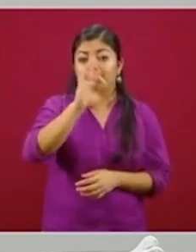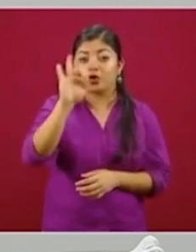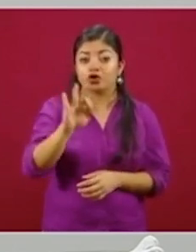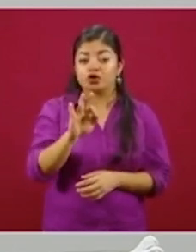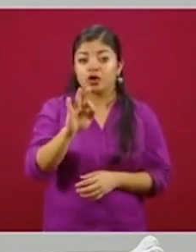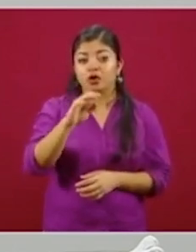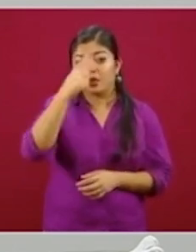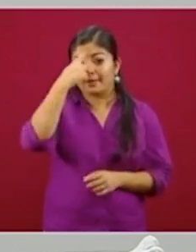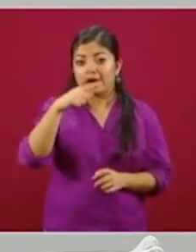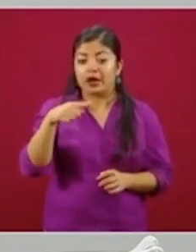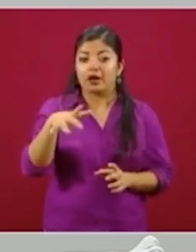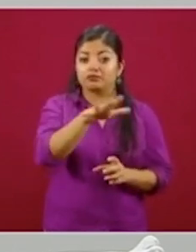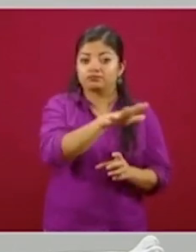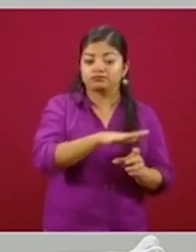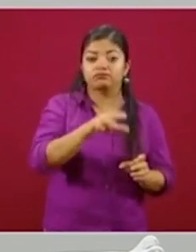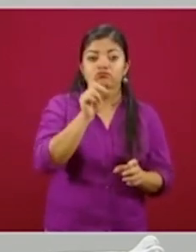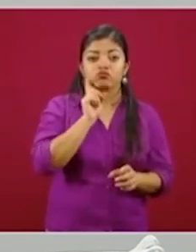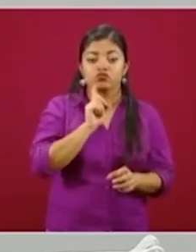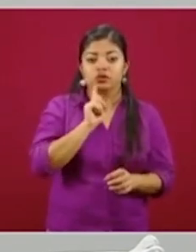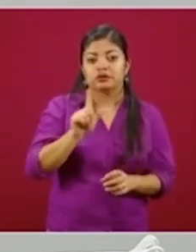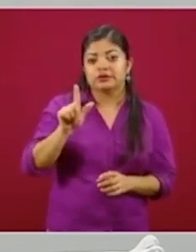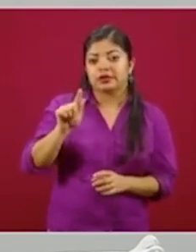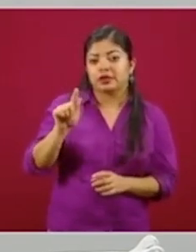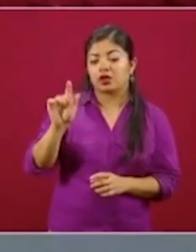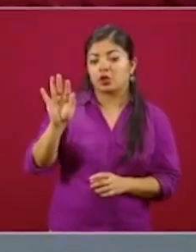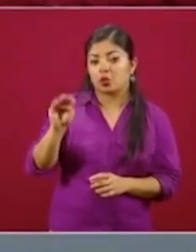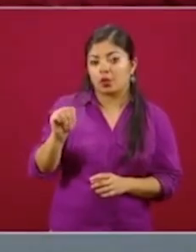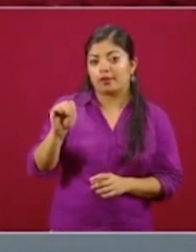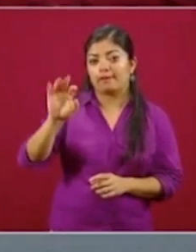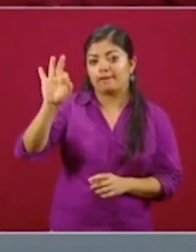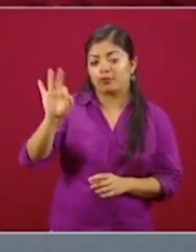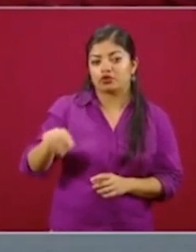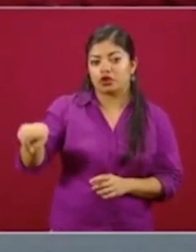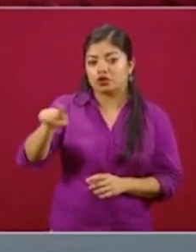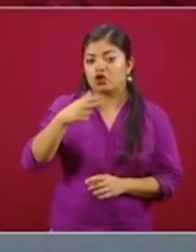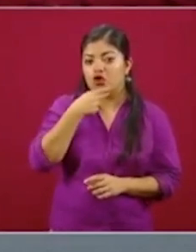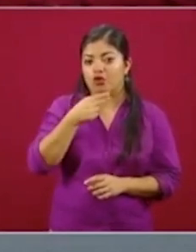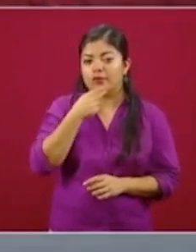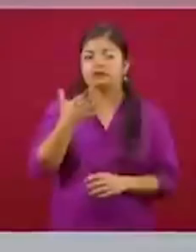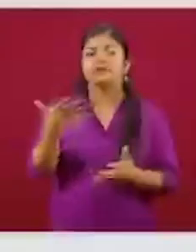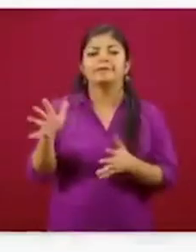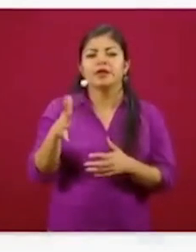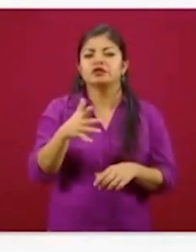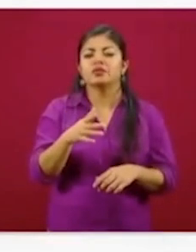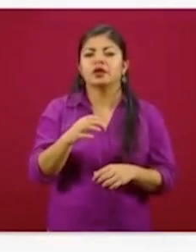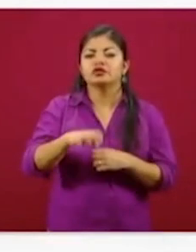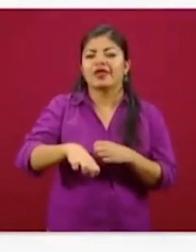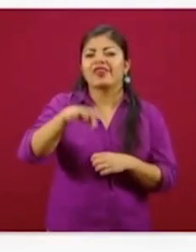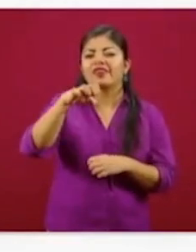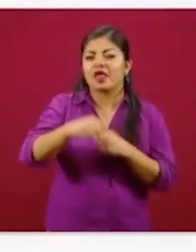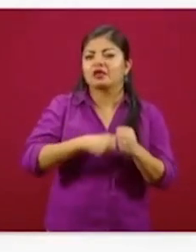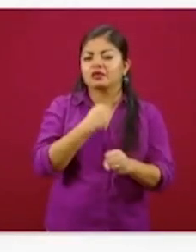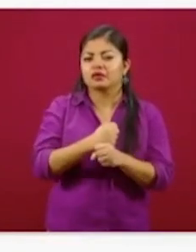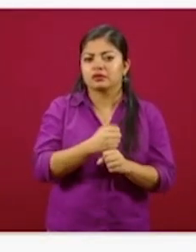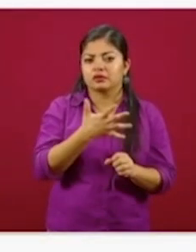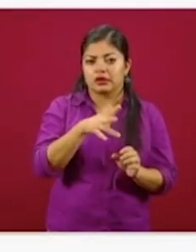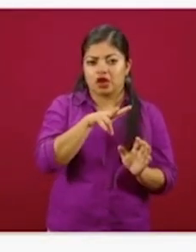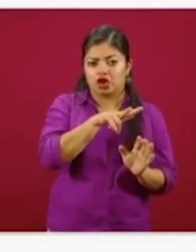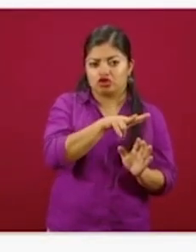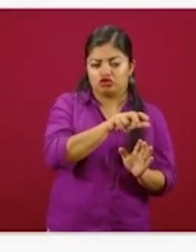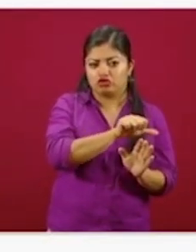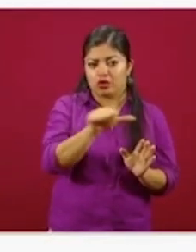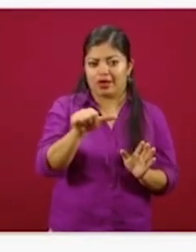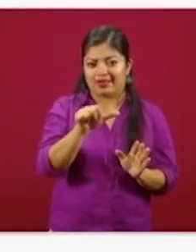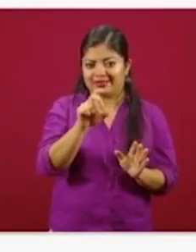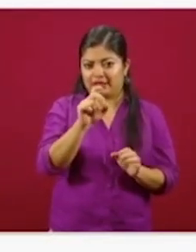dirigidos a mujeres contra un 79 por ciento de hombres. Los rangos de edades que vamos a distribuir de jóvenes de 18 a 30 años,